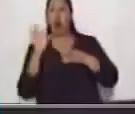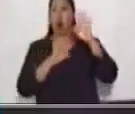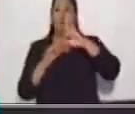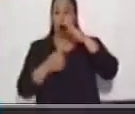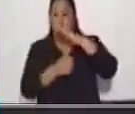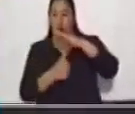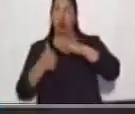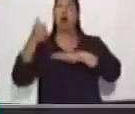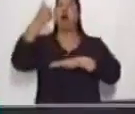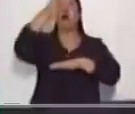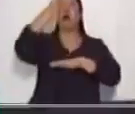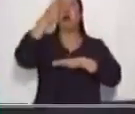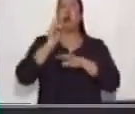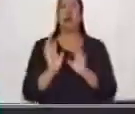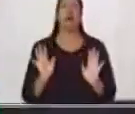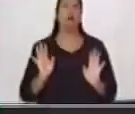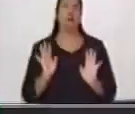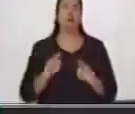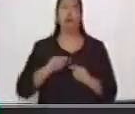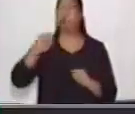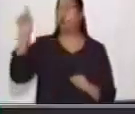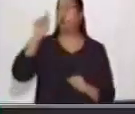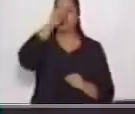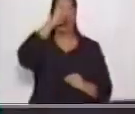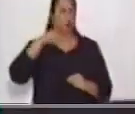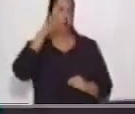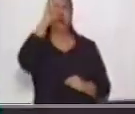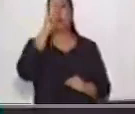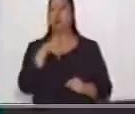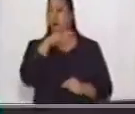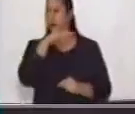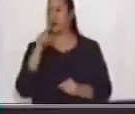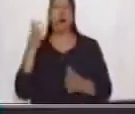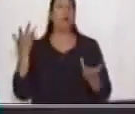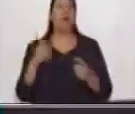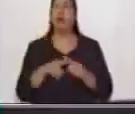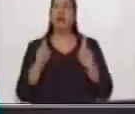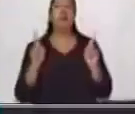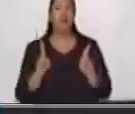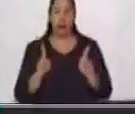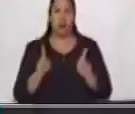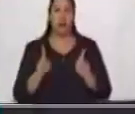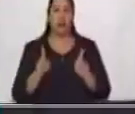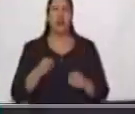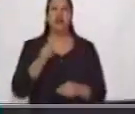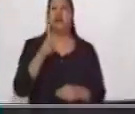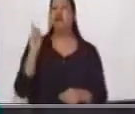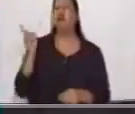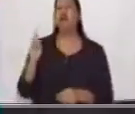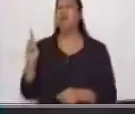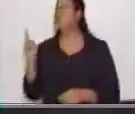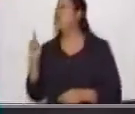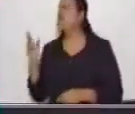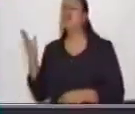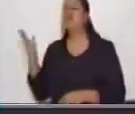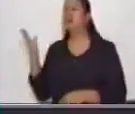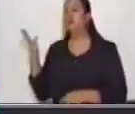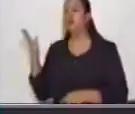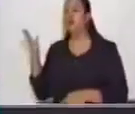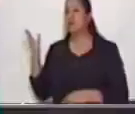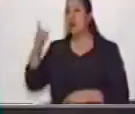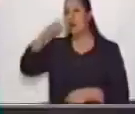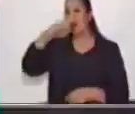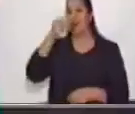diferentes direcciones. Ayúdame. Vamos a buscar. ¿Dónde dice tablas? Ah, muy bien, lo